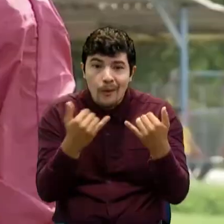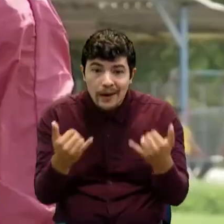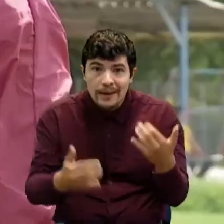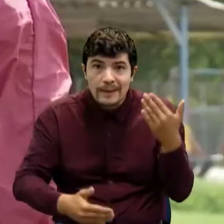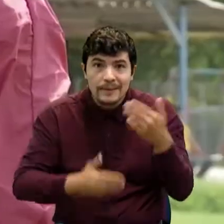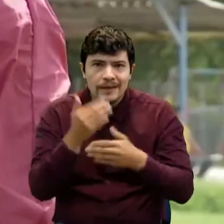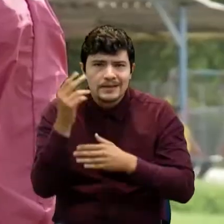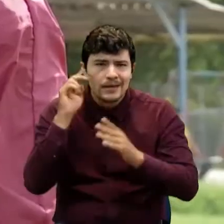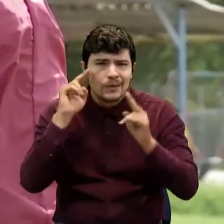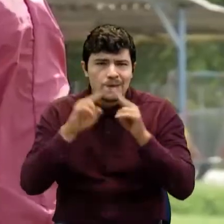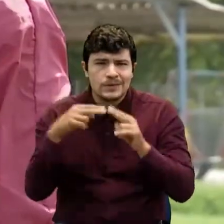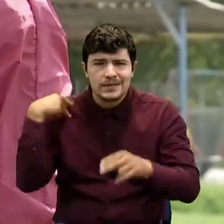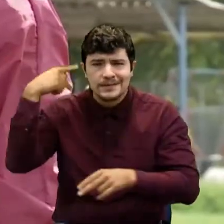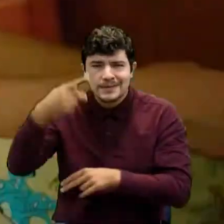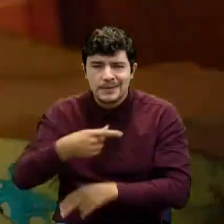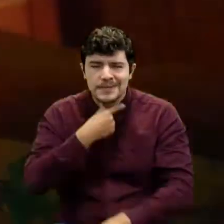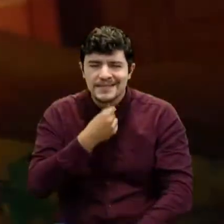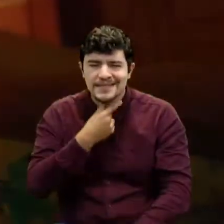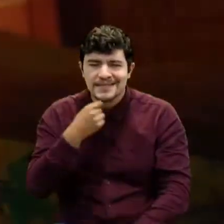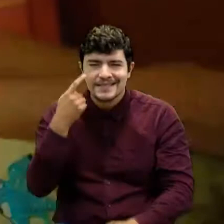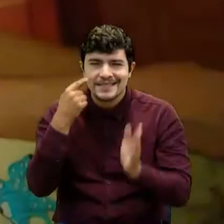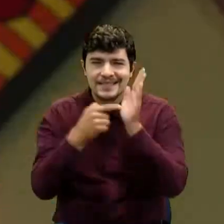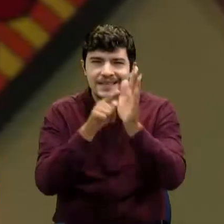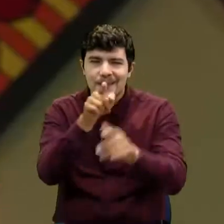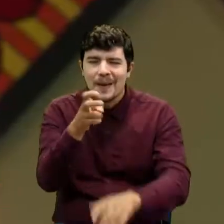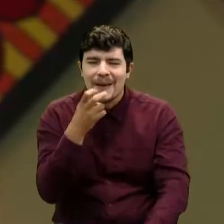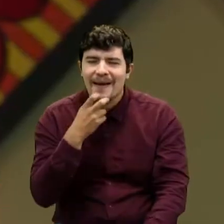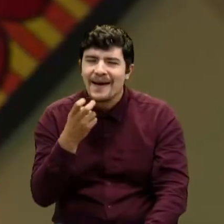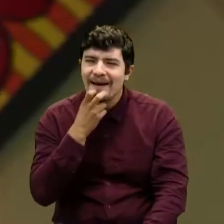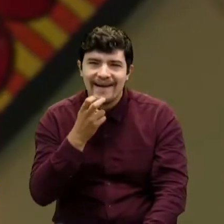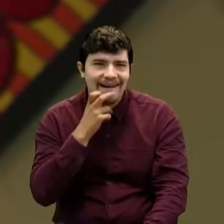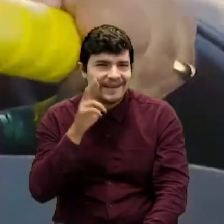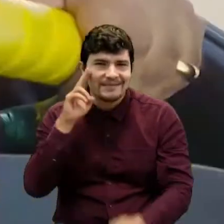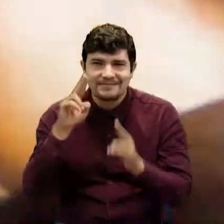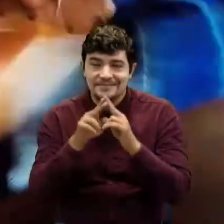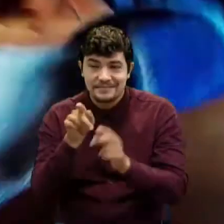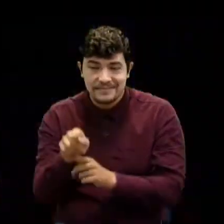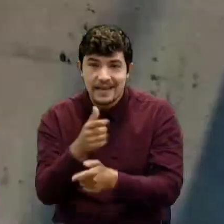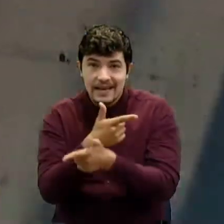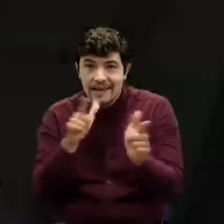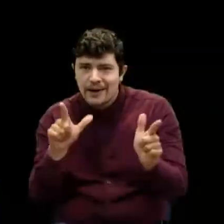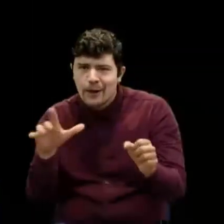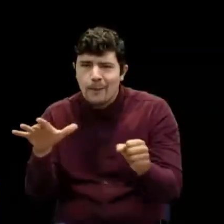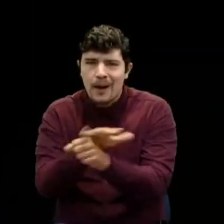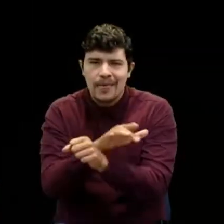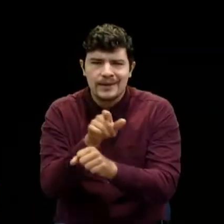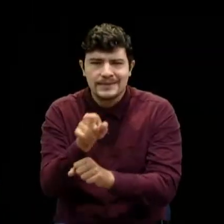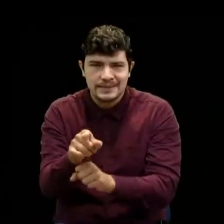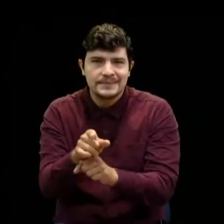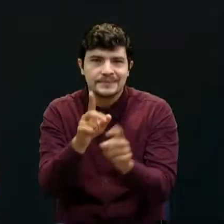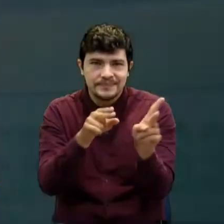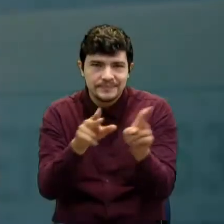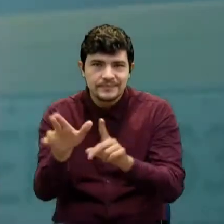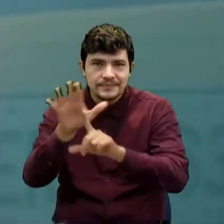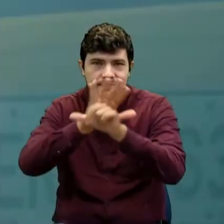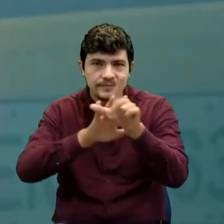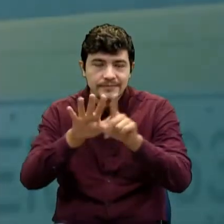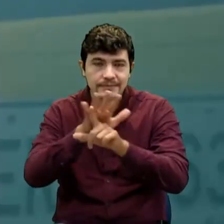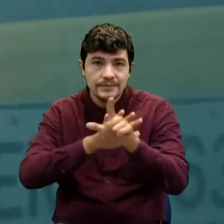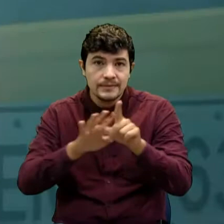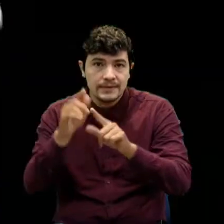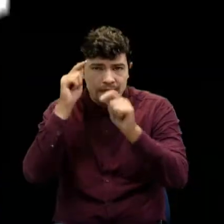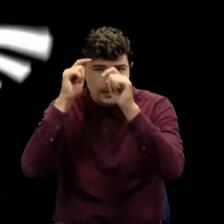historia con una buena dosis de humor que lo hará reírse a carcajadas Libre y Ocupado, una serie de comedia donde sus personajes